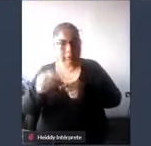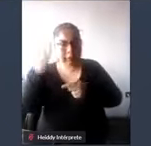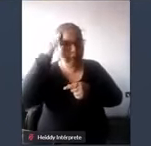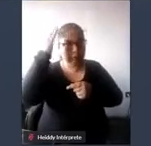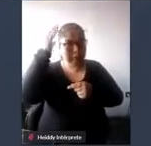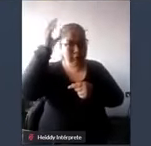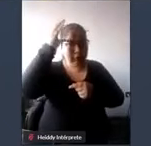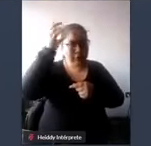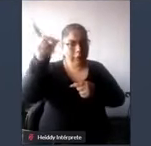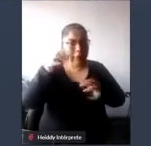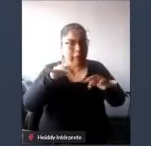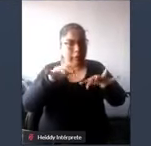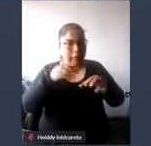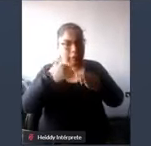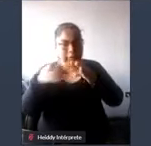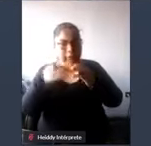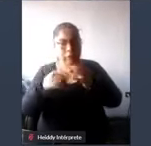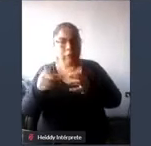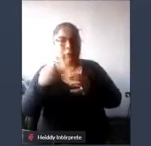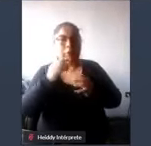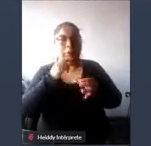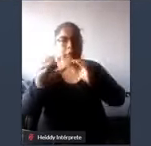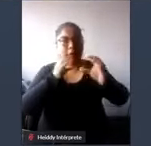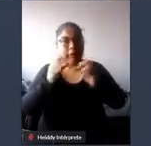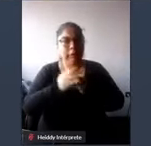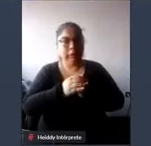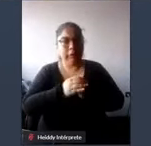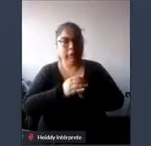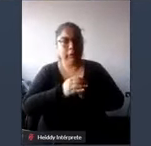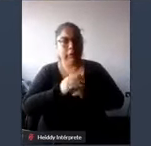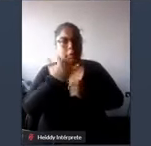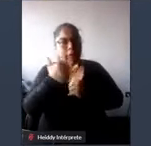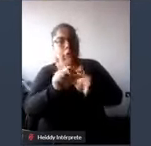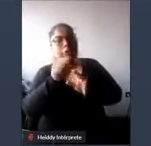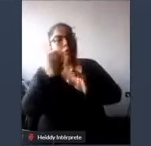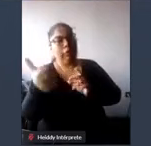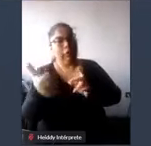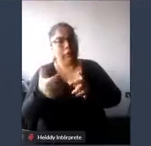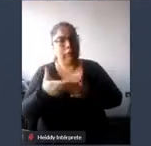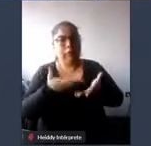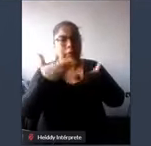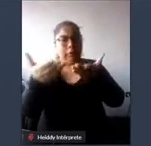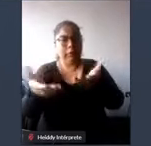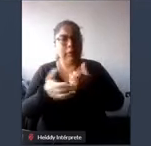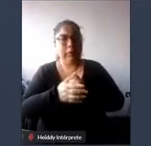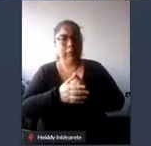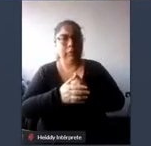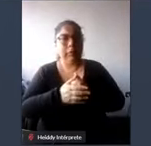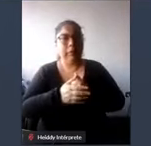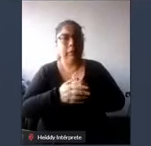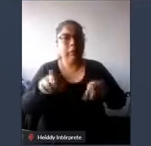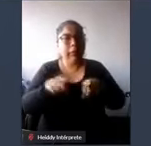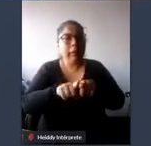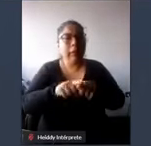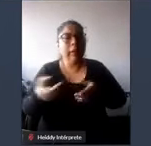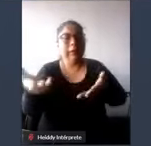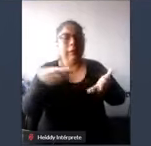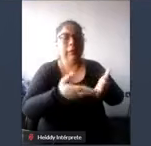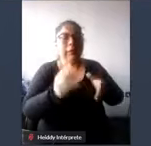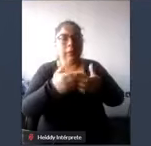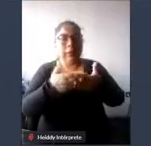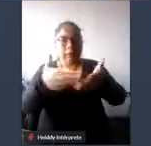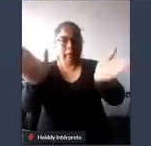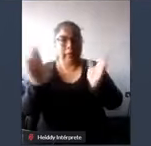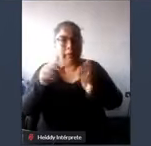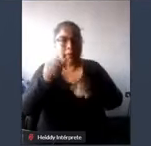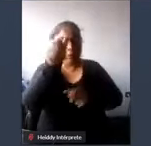información comunicaciones y otros servicios e instalaciones abiertas al público